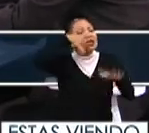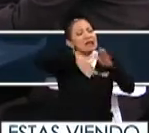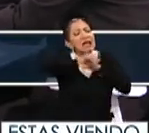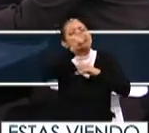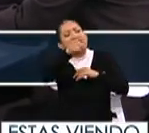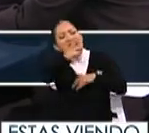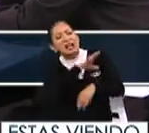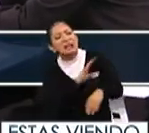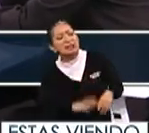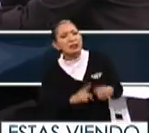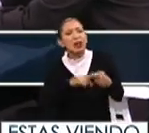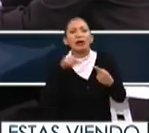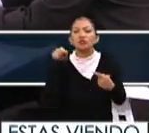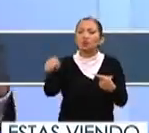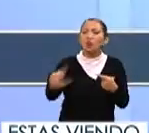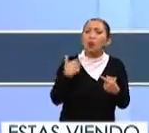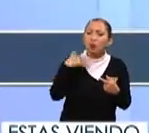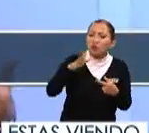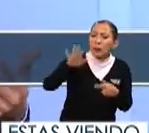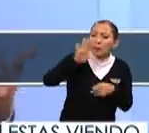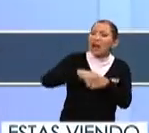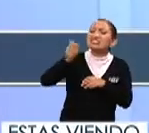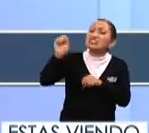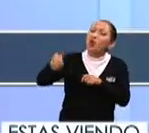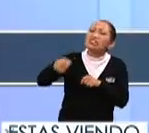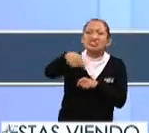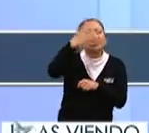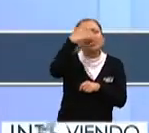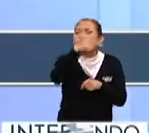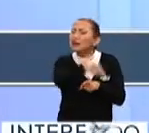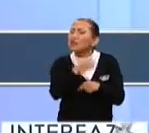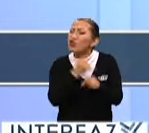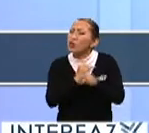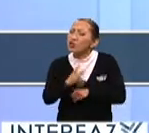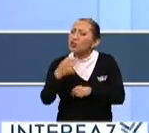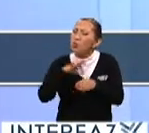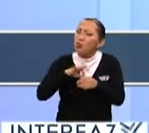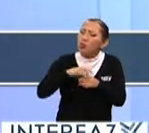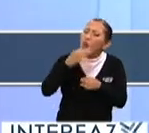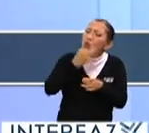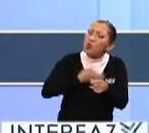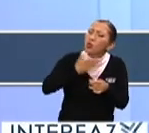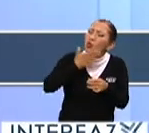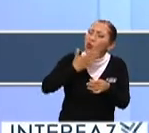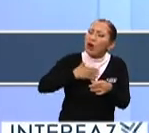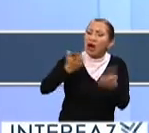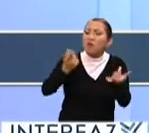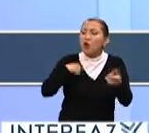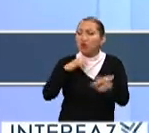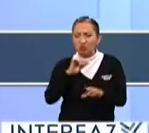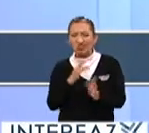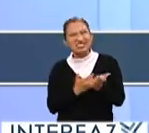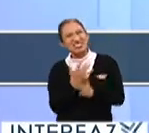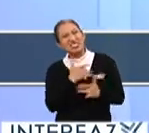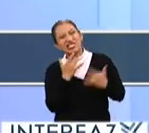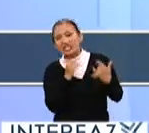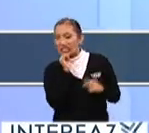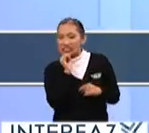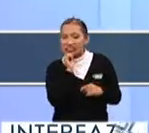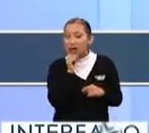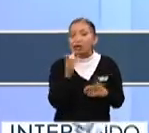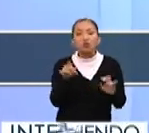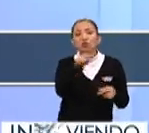adentrarse, quiénes son los candidatos, buscar más sobre ese voto informado, precisamente, a la hora de emitir un voto. ¿Cómo